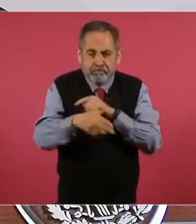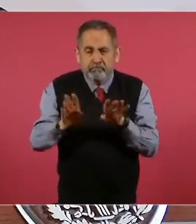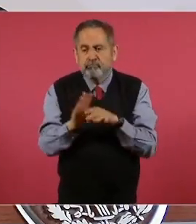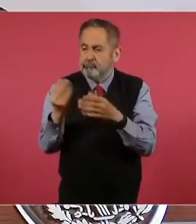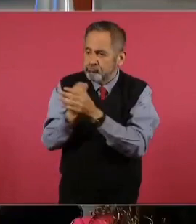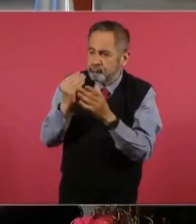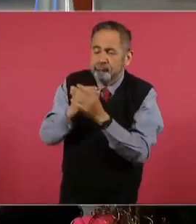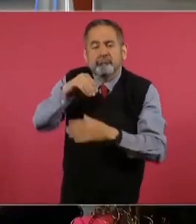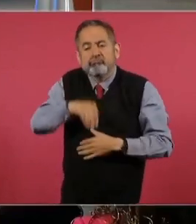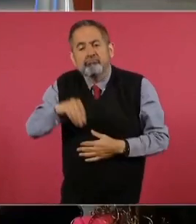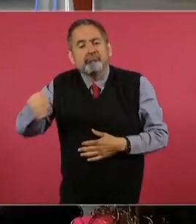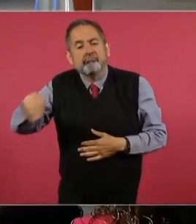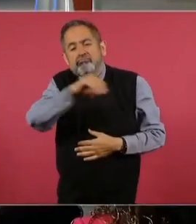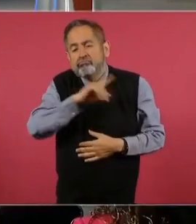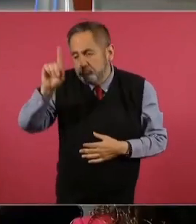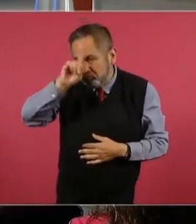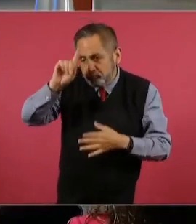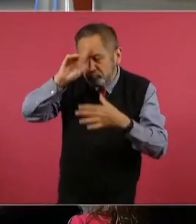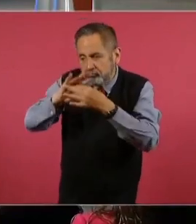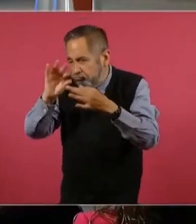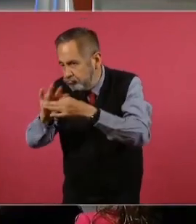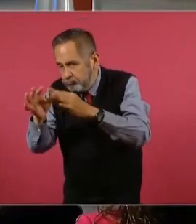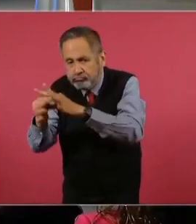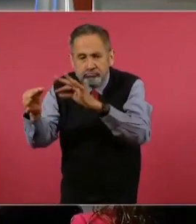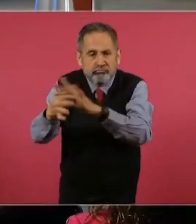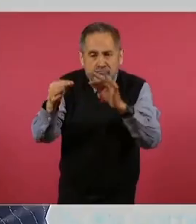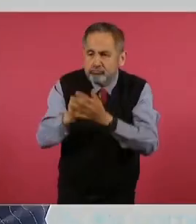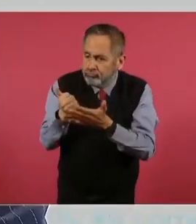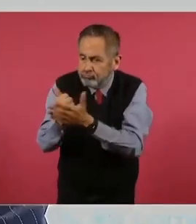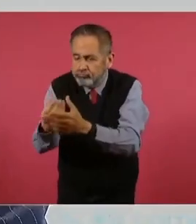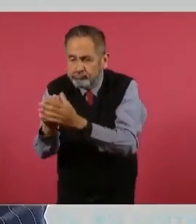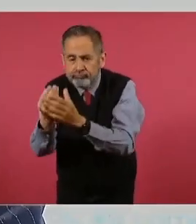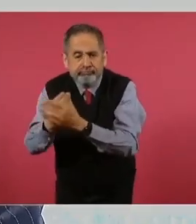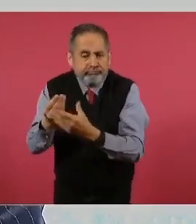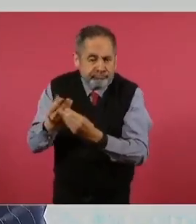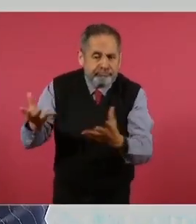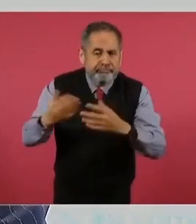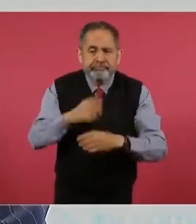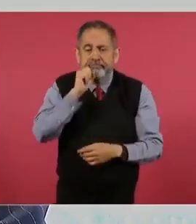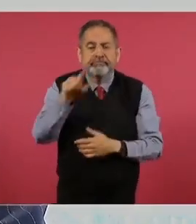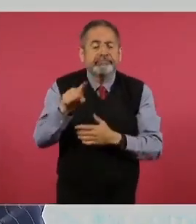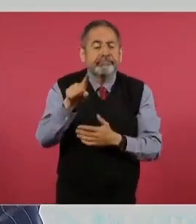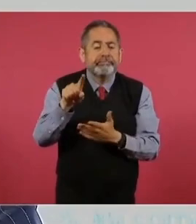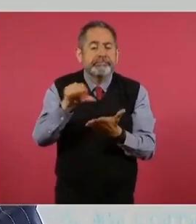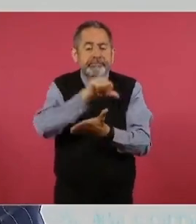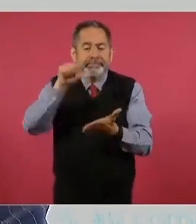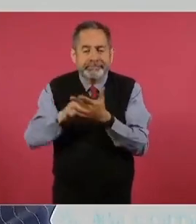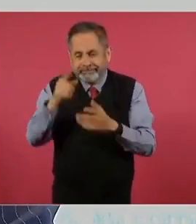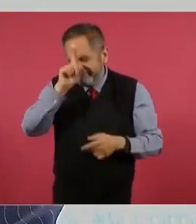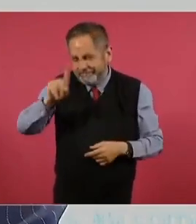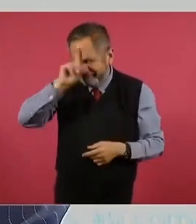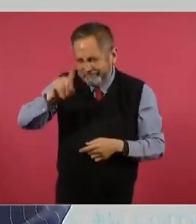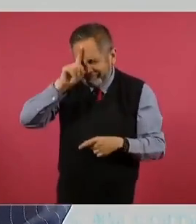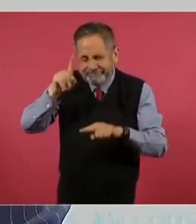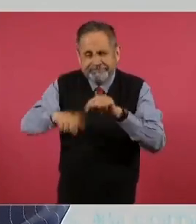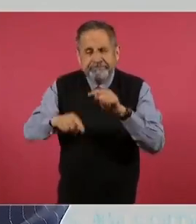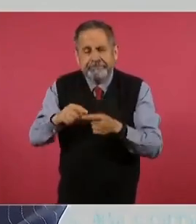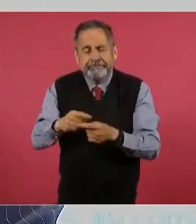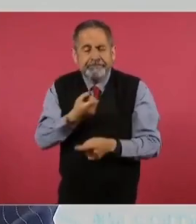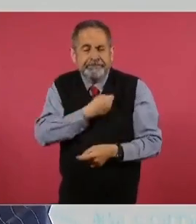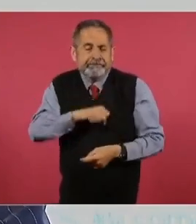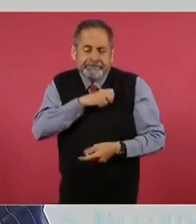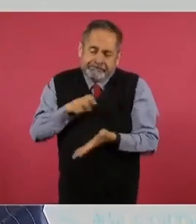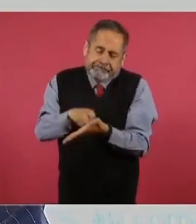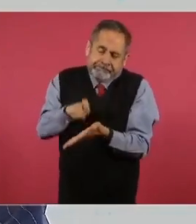móviles y de atención y reducción de daños. Y también los centros de tratamiento para la atención de consumo problemático.